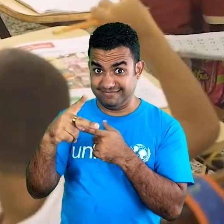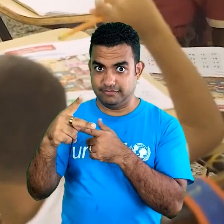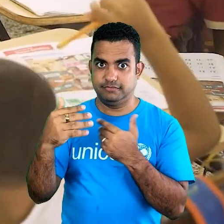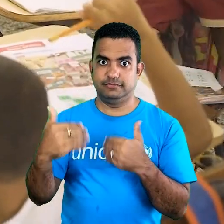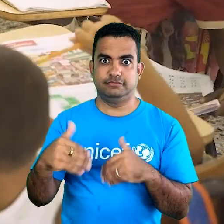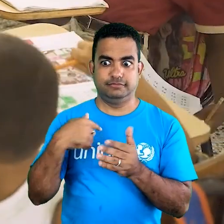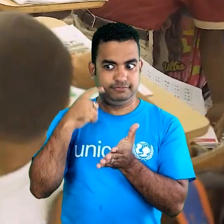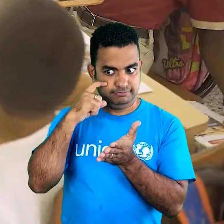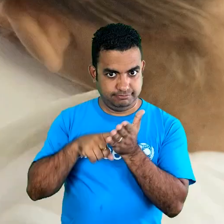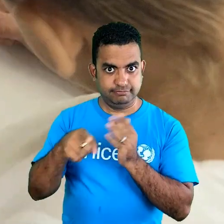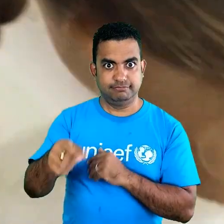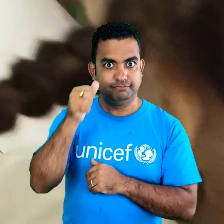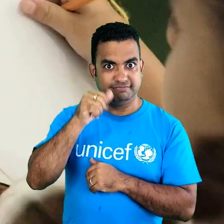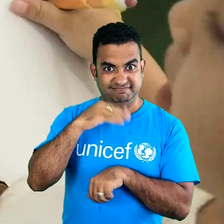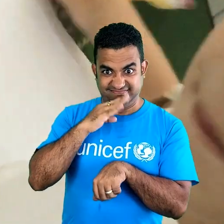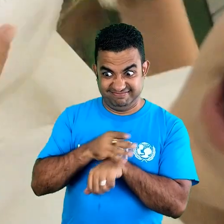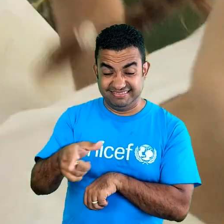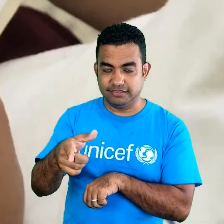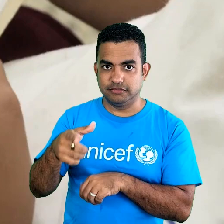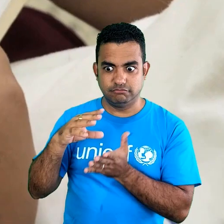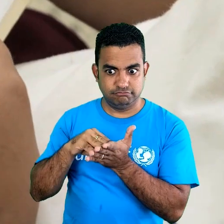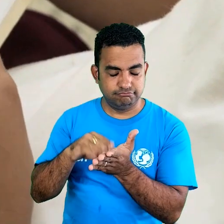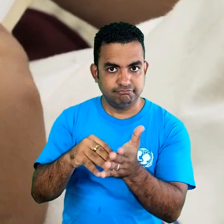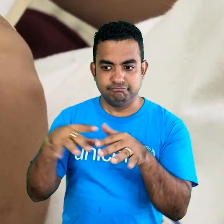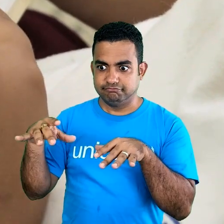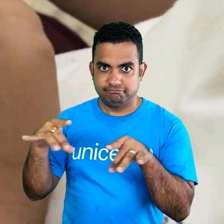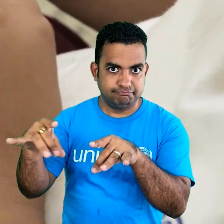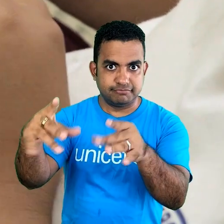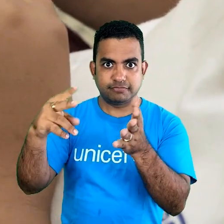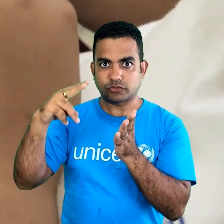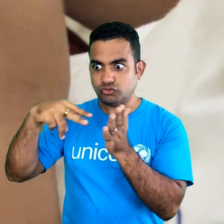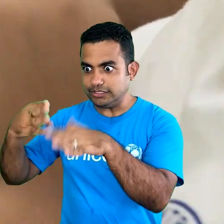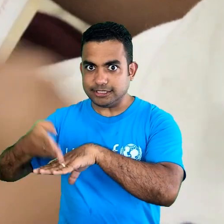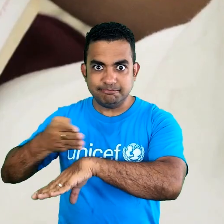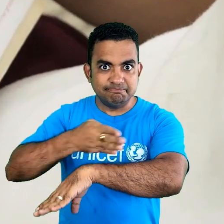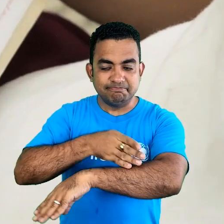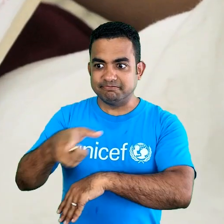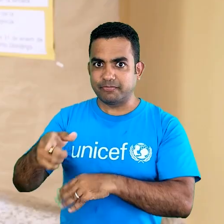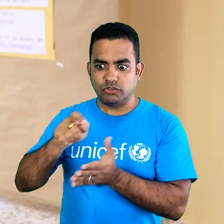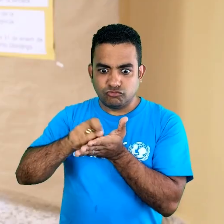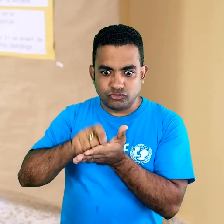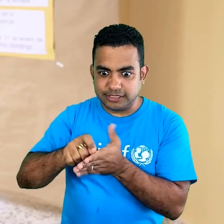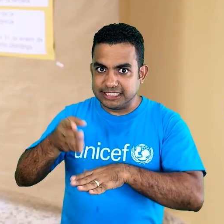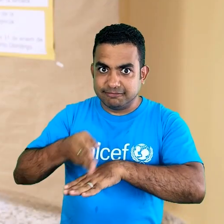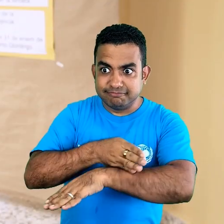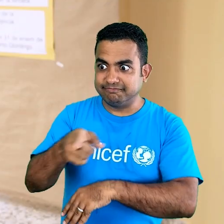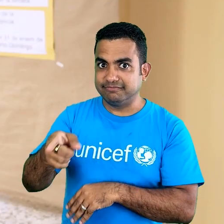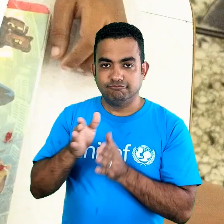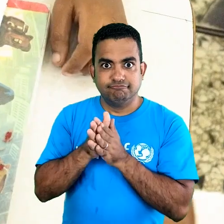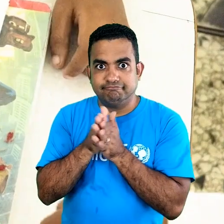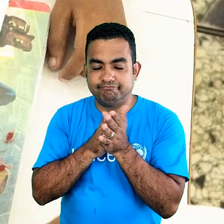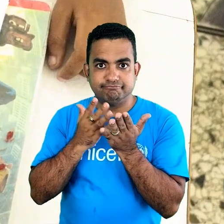cuento que de ese programa yo he notado muchos cambios en ella. He visto como ella ha mejorado la lectura, las